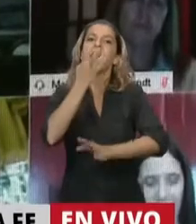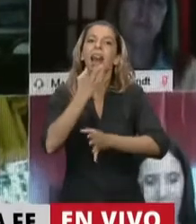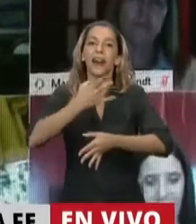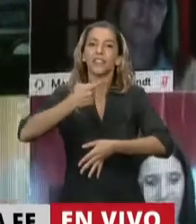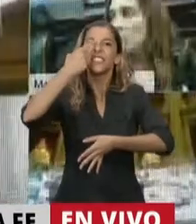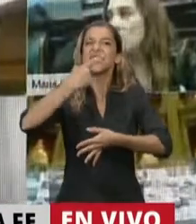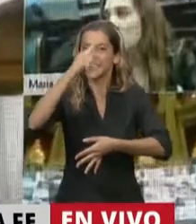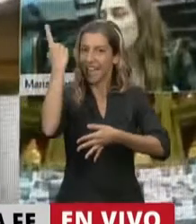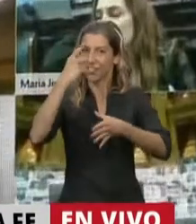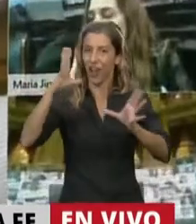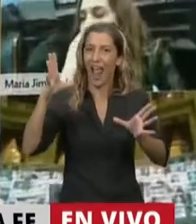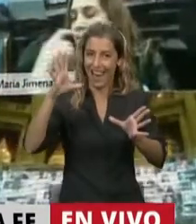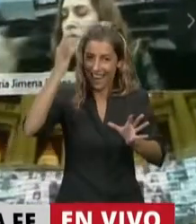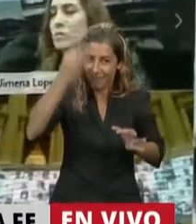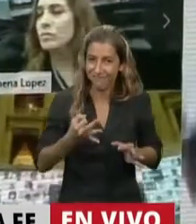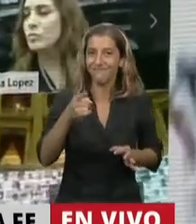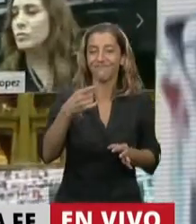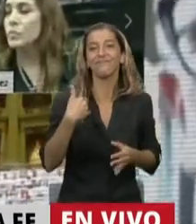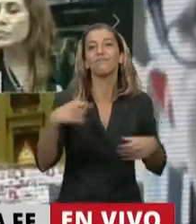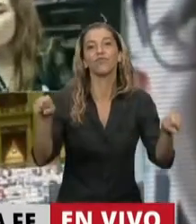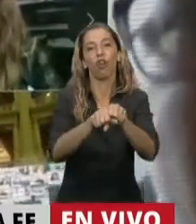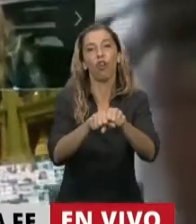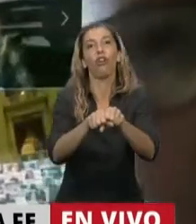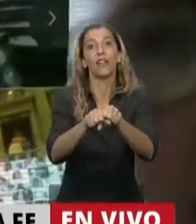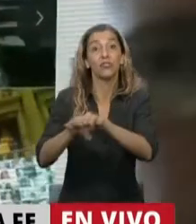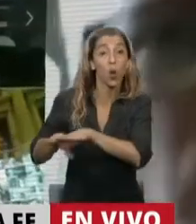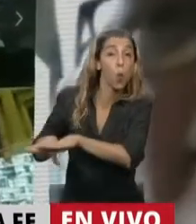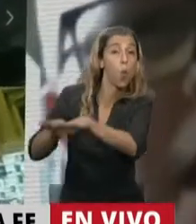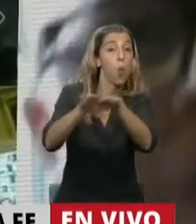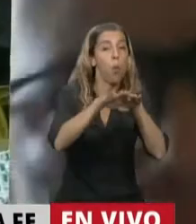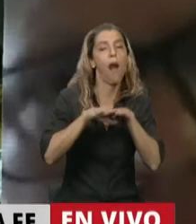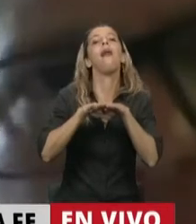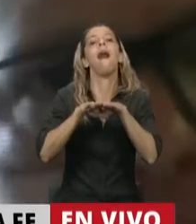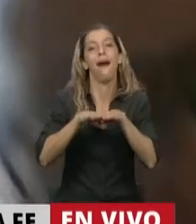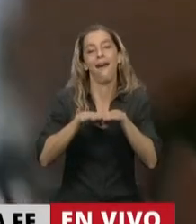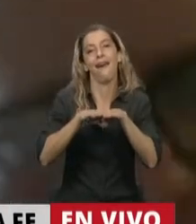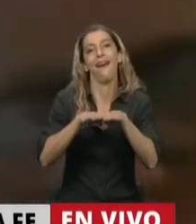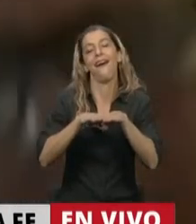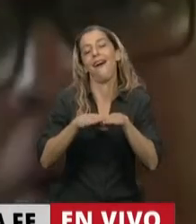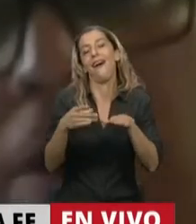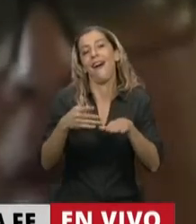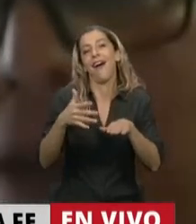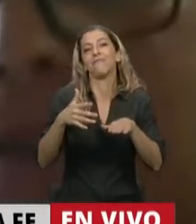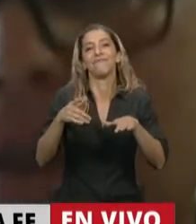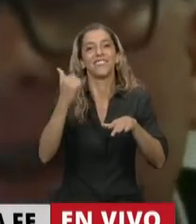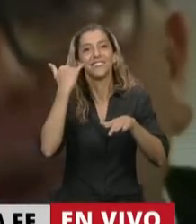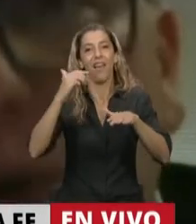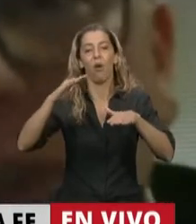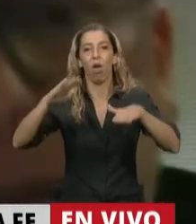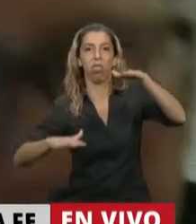cerrar esa brecha normativa o tecnológica, perdón, y demás. Por último, señor presidente,